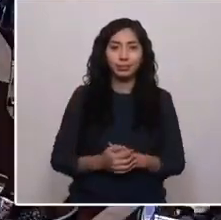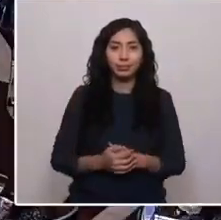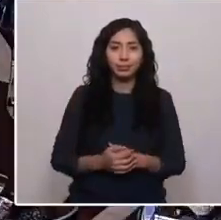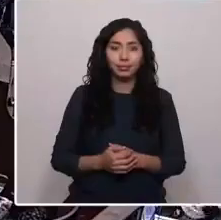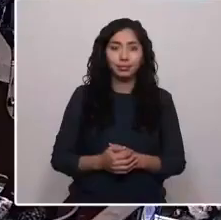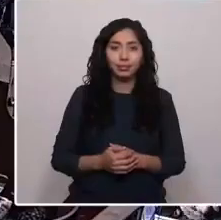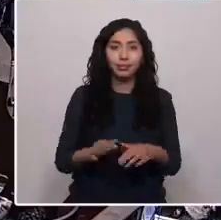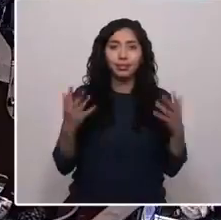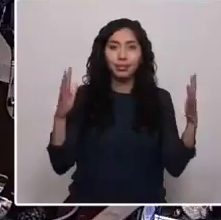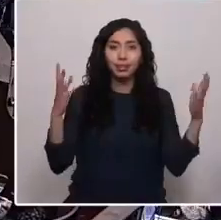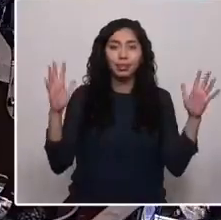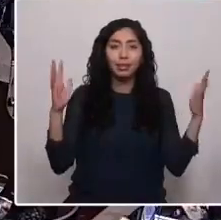¡Felchel